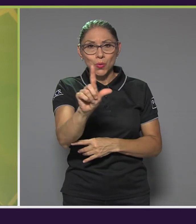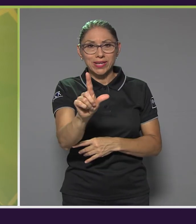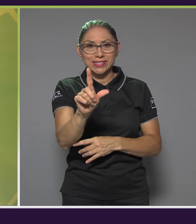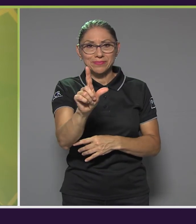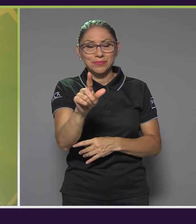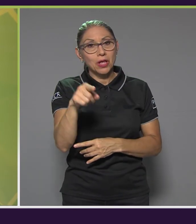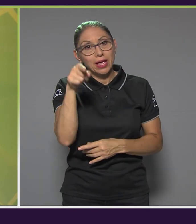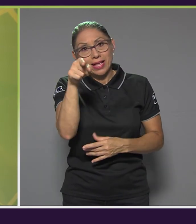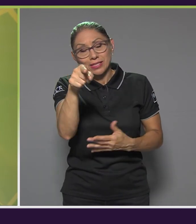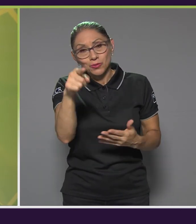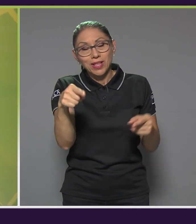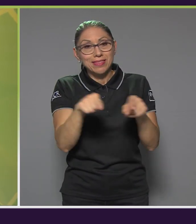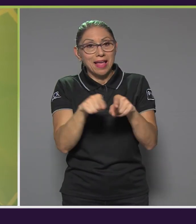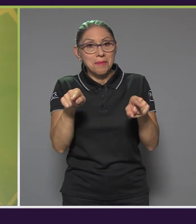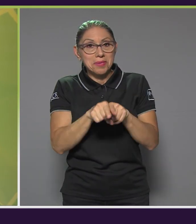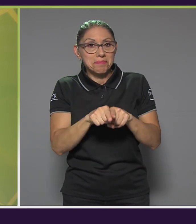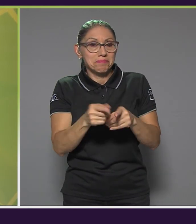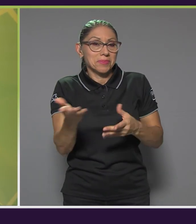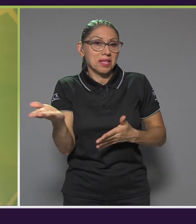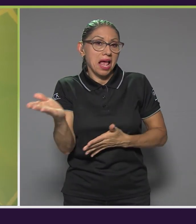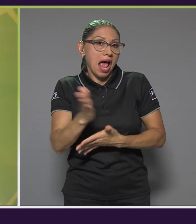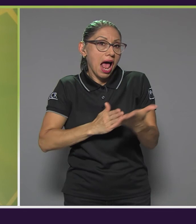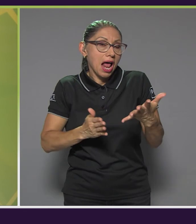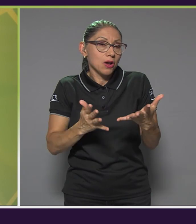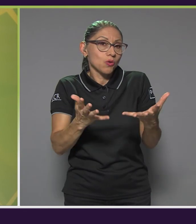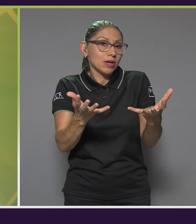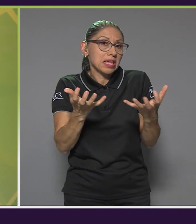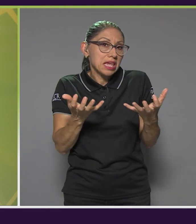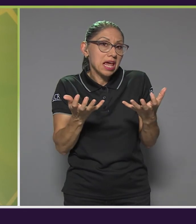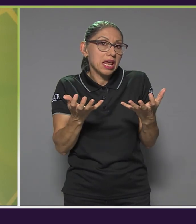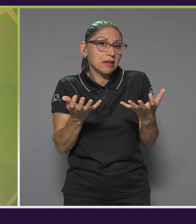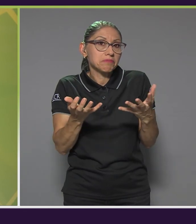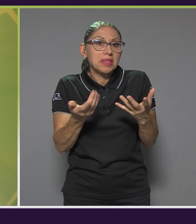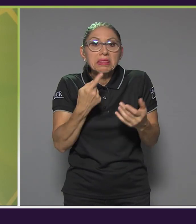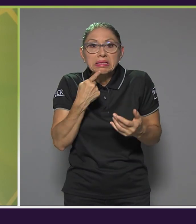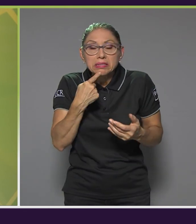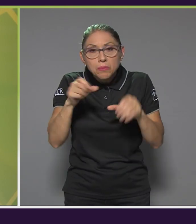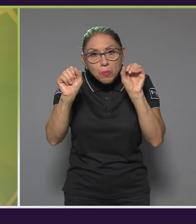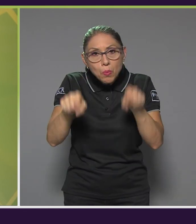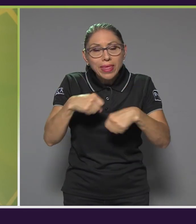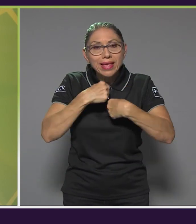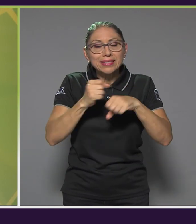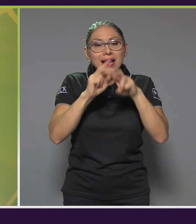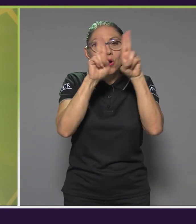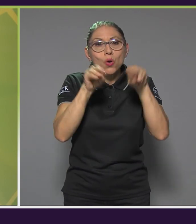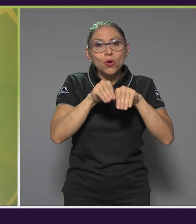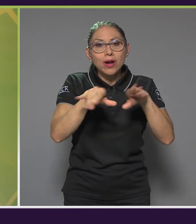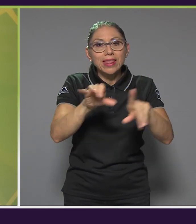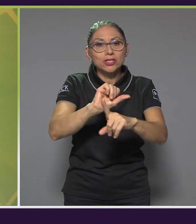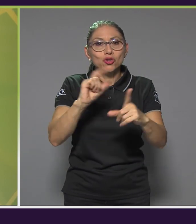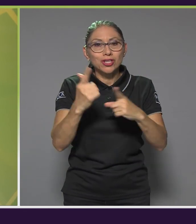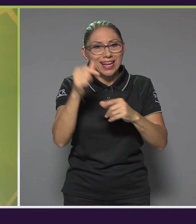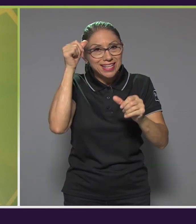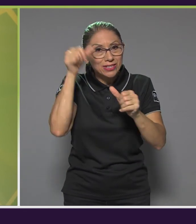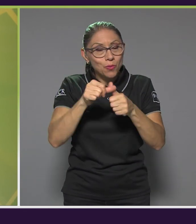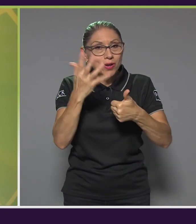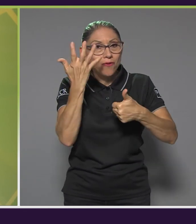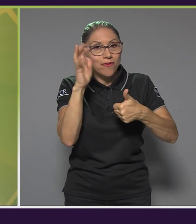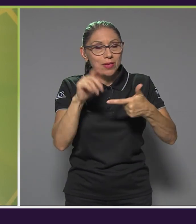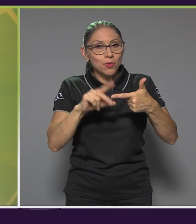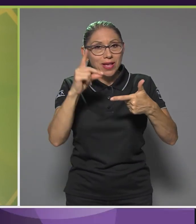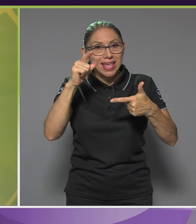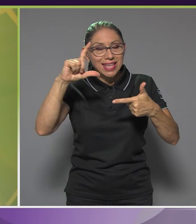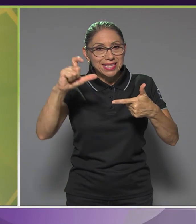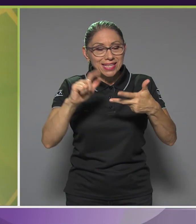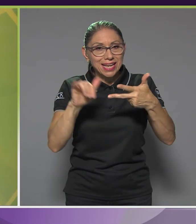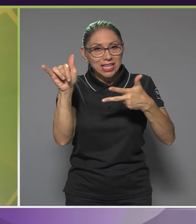que usted también, si tiene algún aporte que hacer, lo puede hacer en las redes sociales del programa. Les recuerdo que tenemos Facebook, Instagram